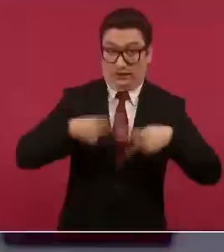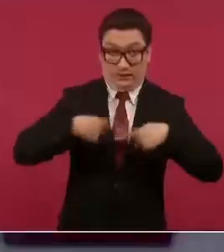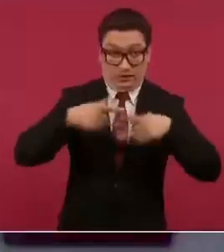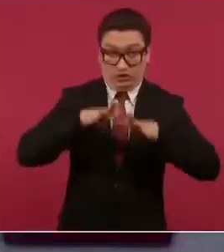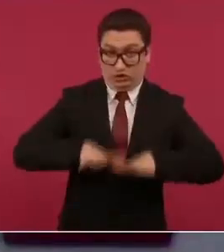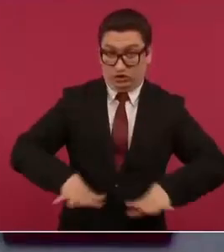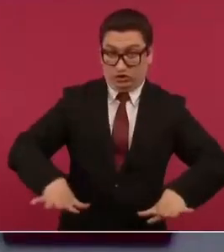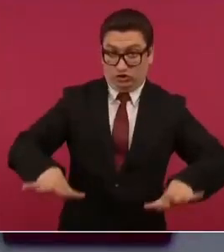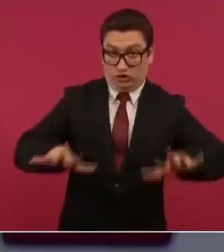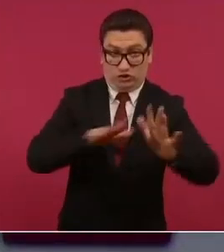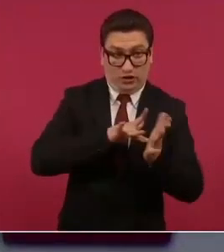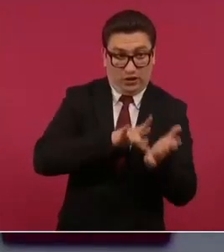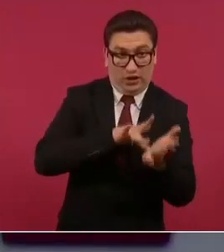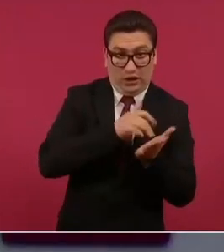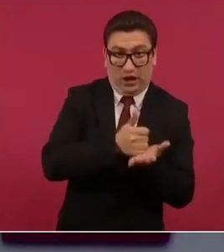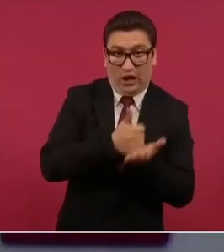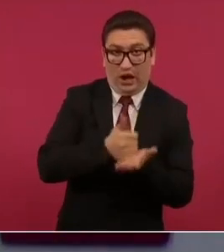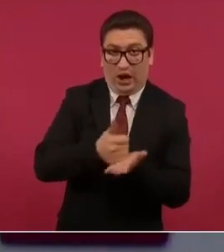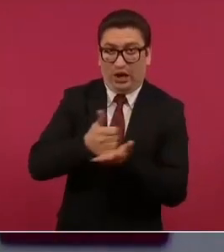hacia arriba